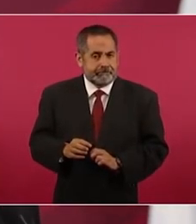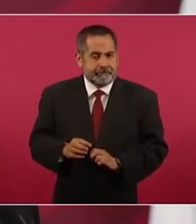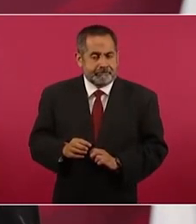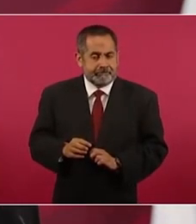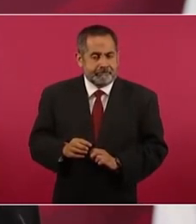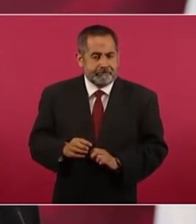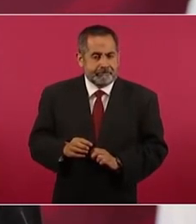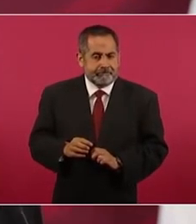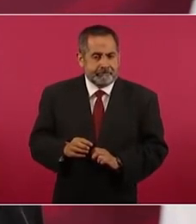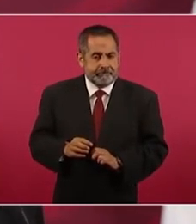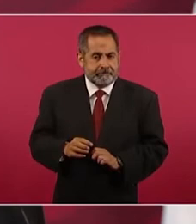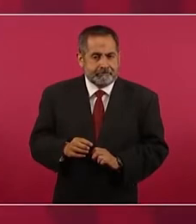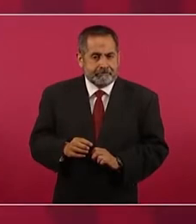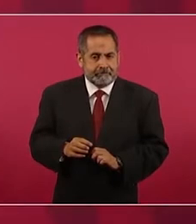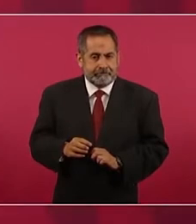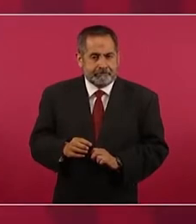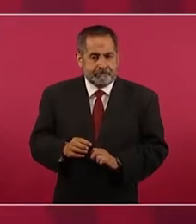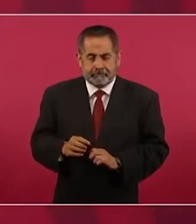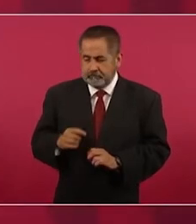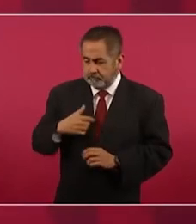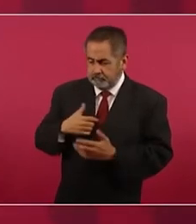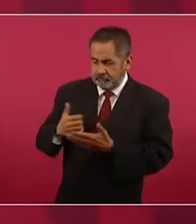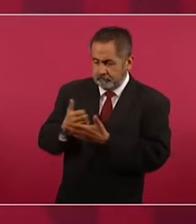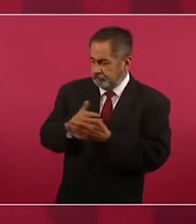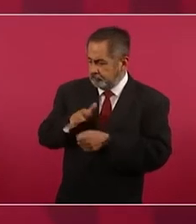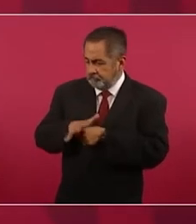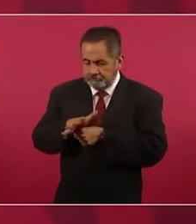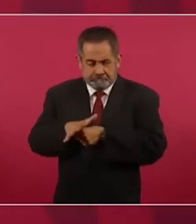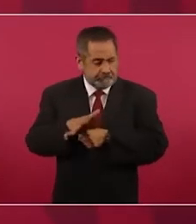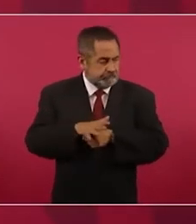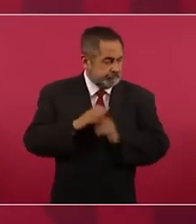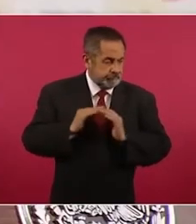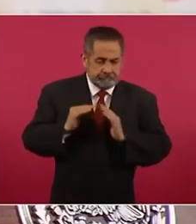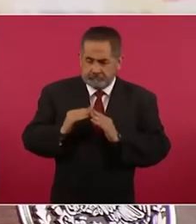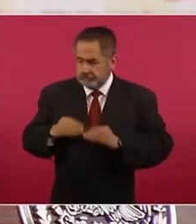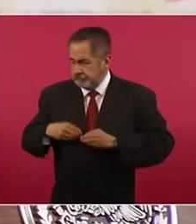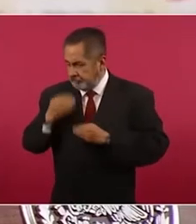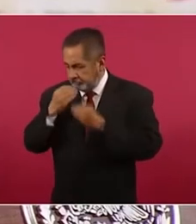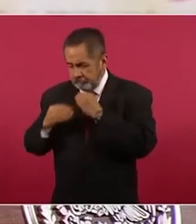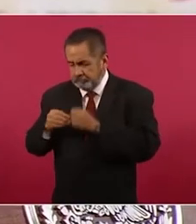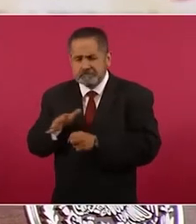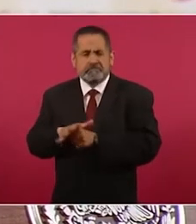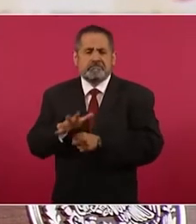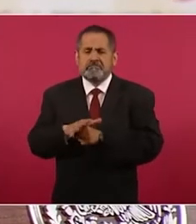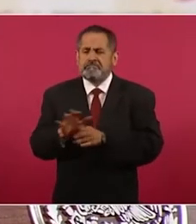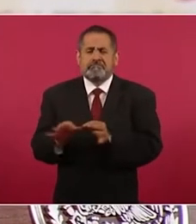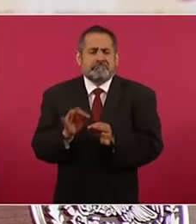si tiene uno para lo indispensable con eso